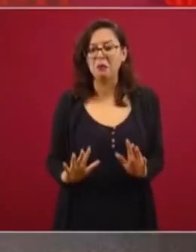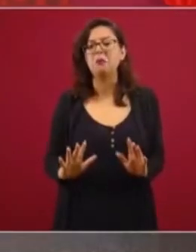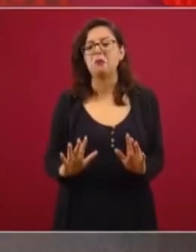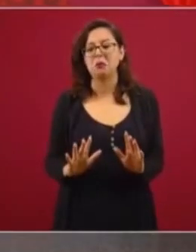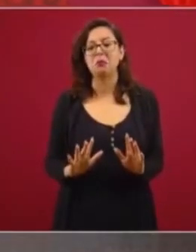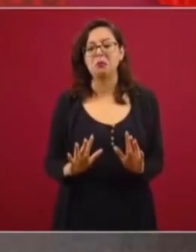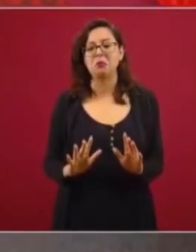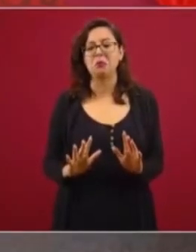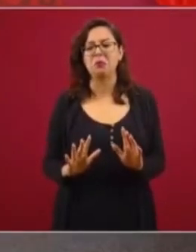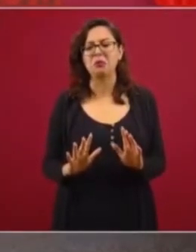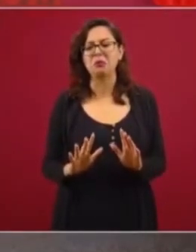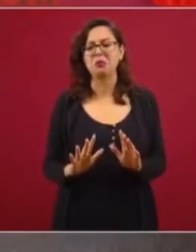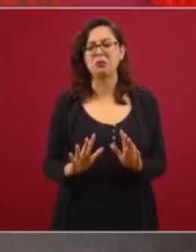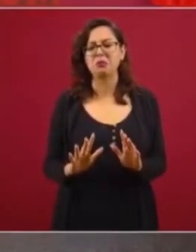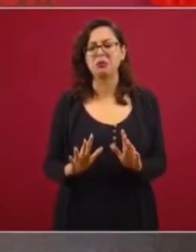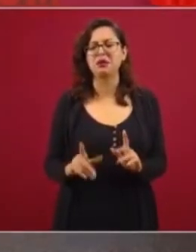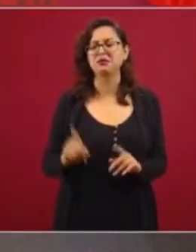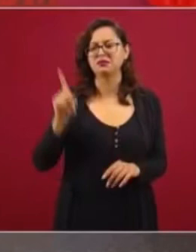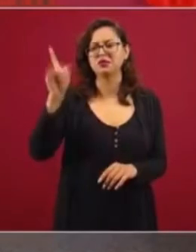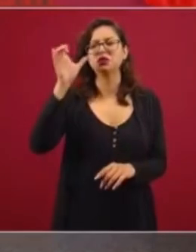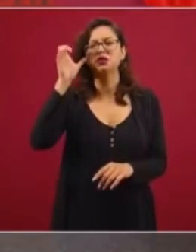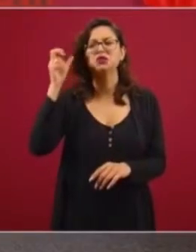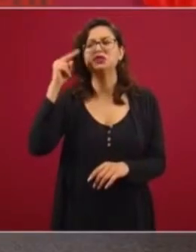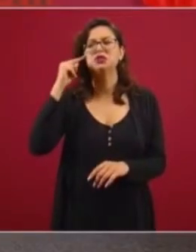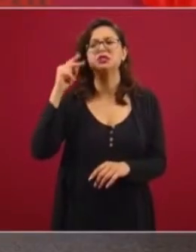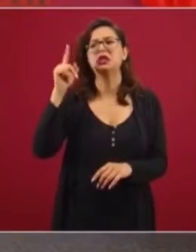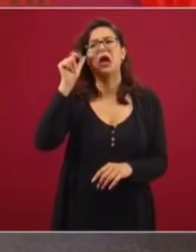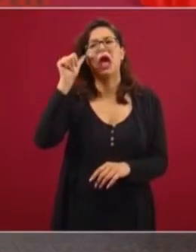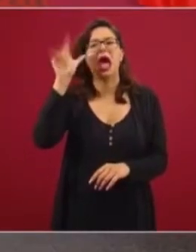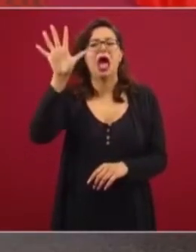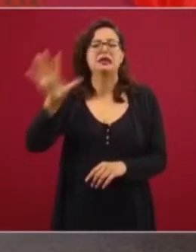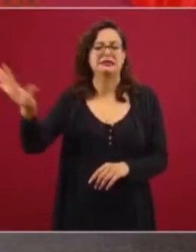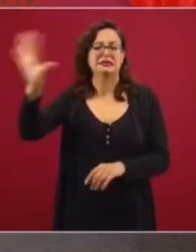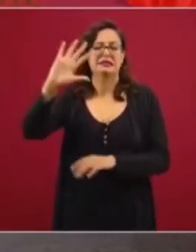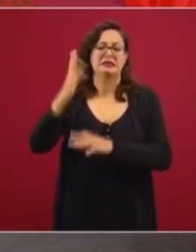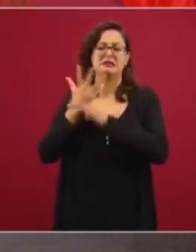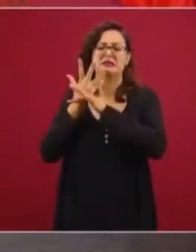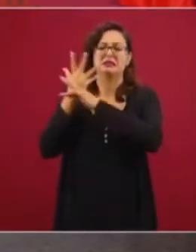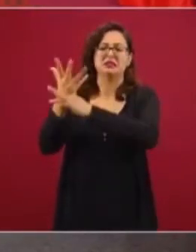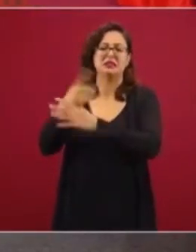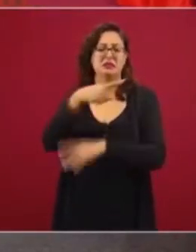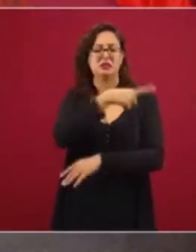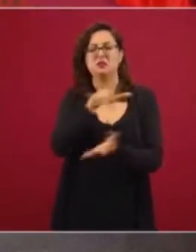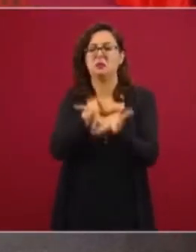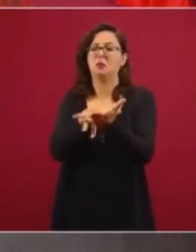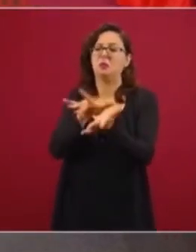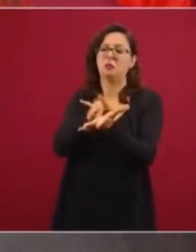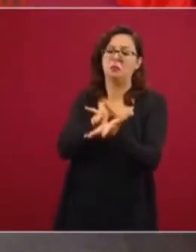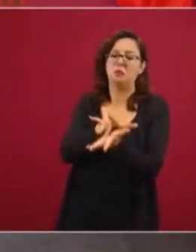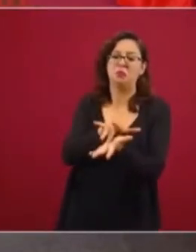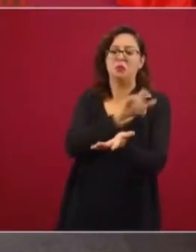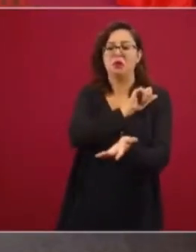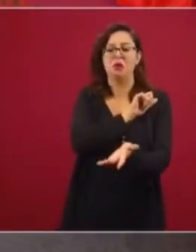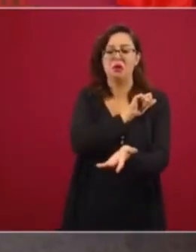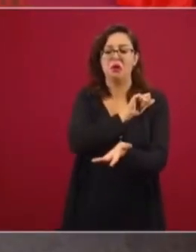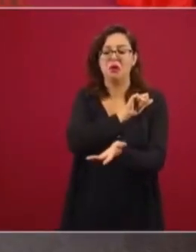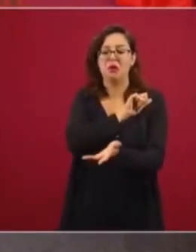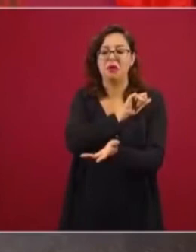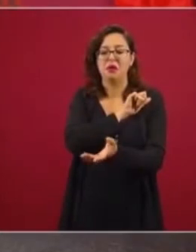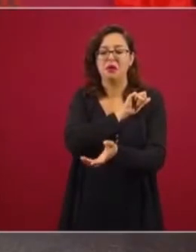chino o asiático, no sé de dónde lo sacaron, de que